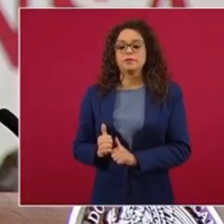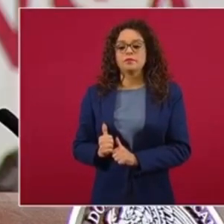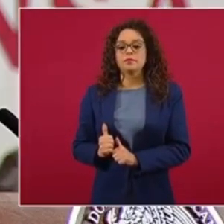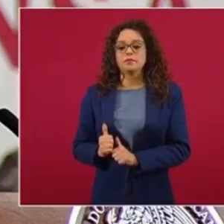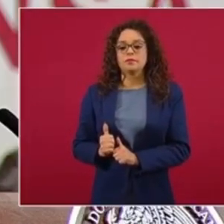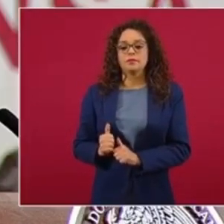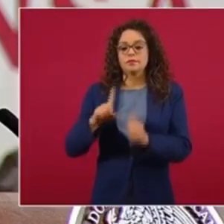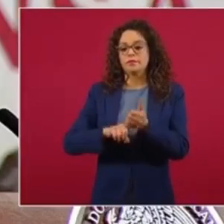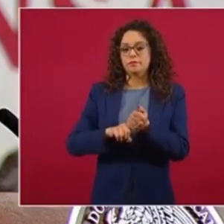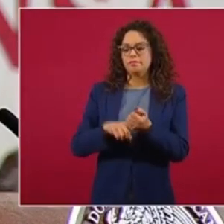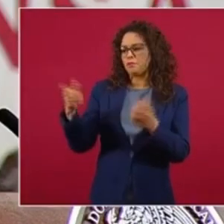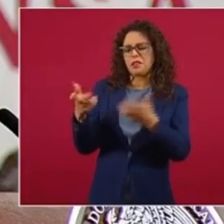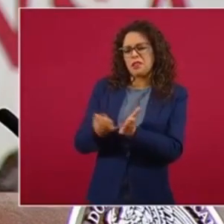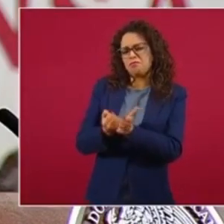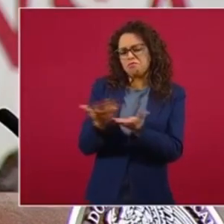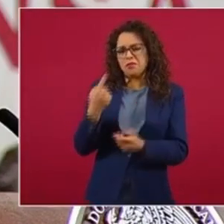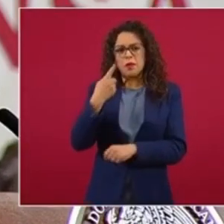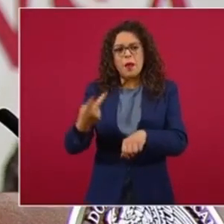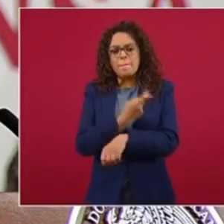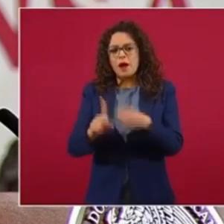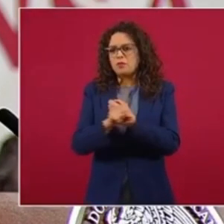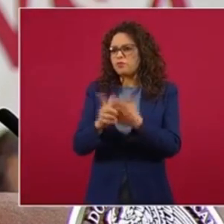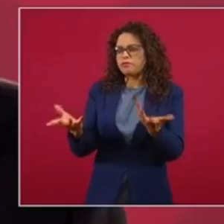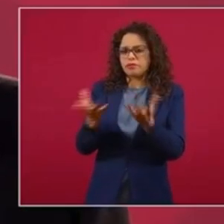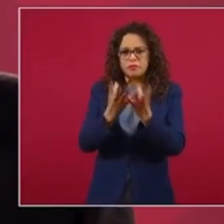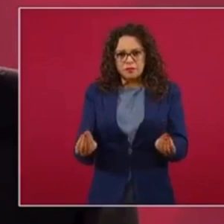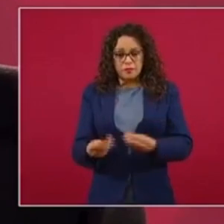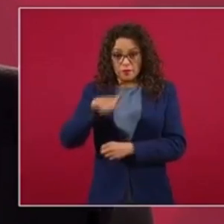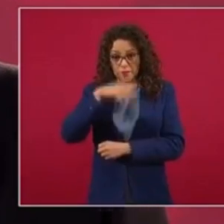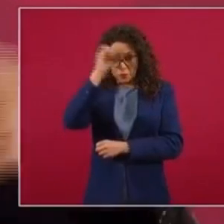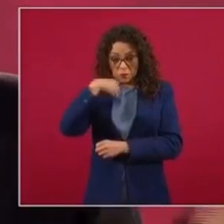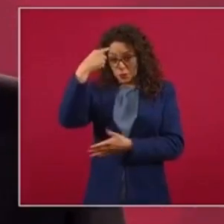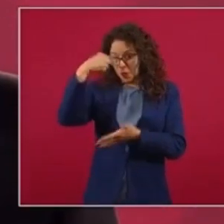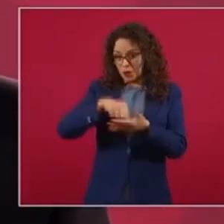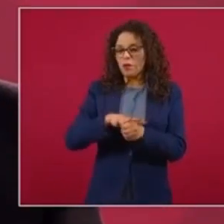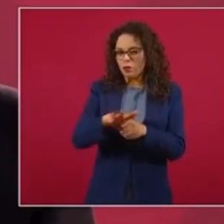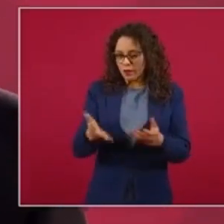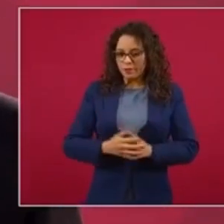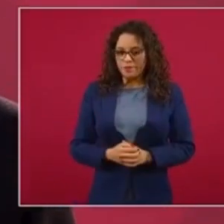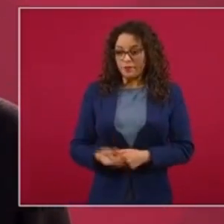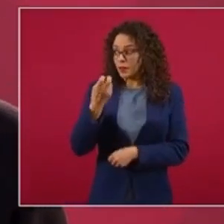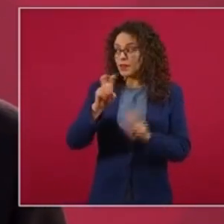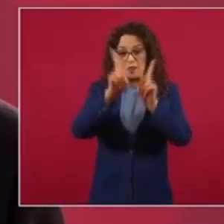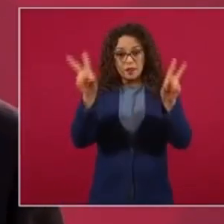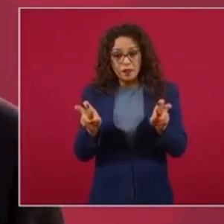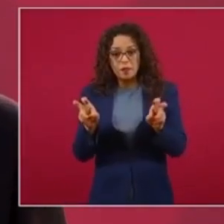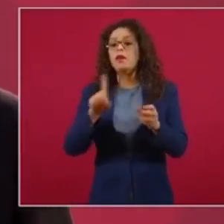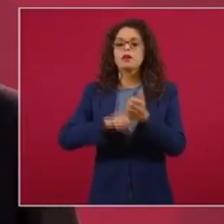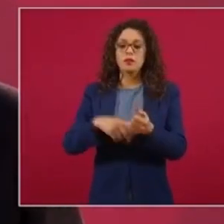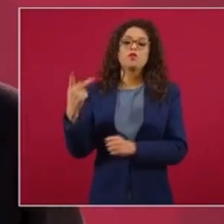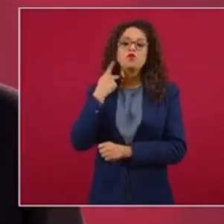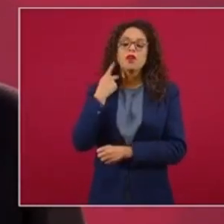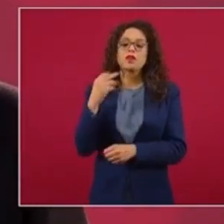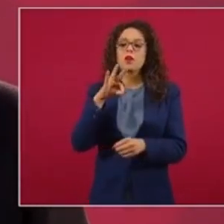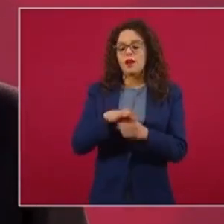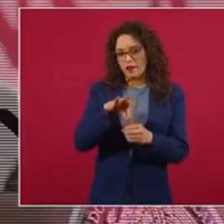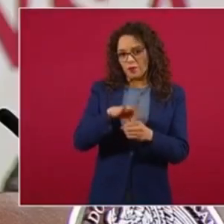decida o resuelva. Yo lo que creo es que es un asunto político-electoral.